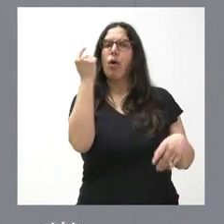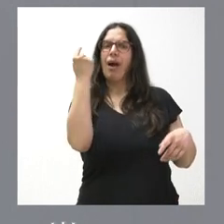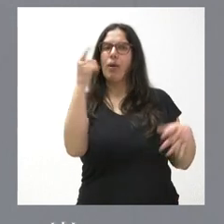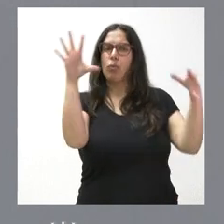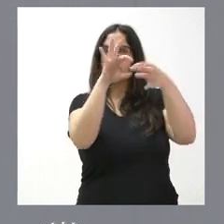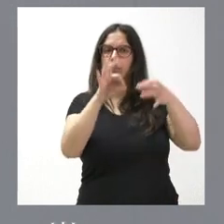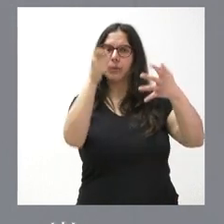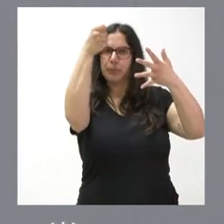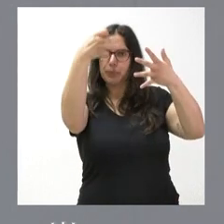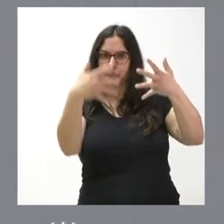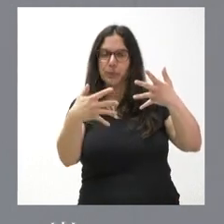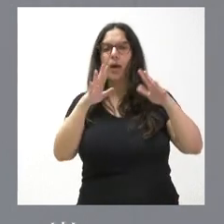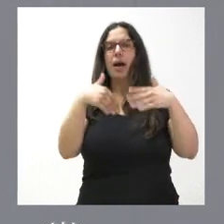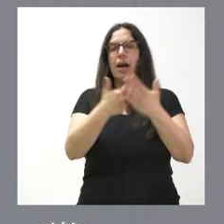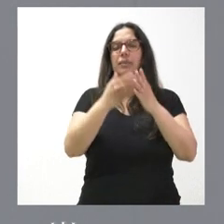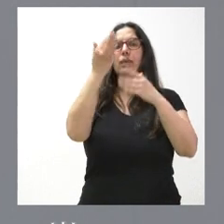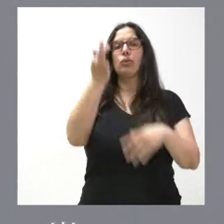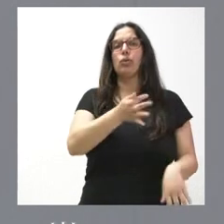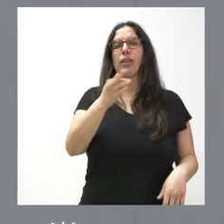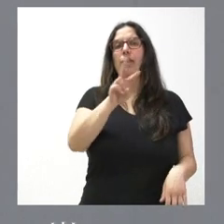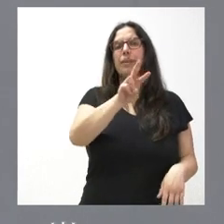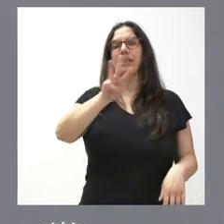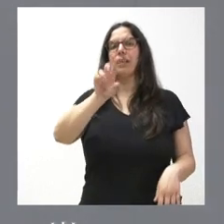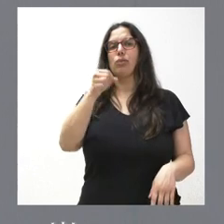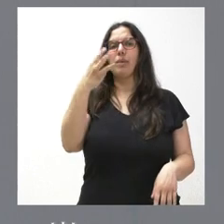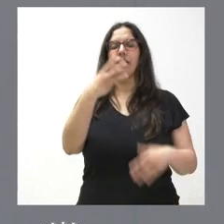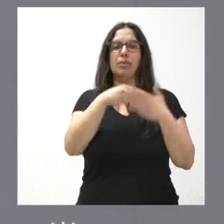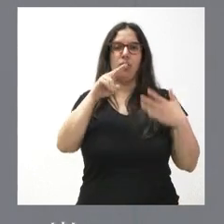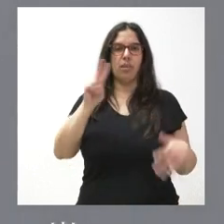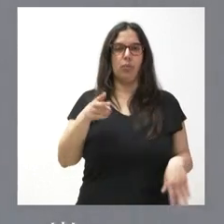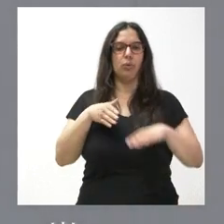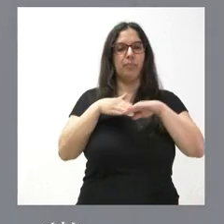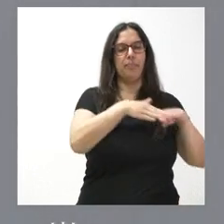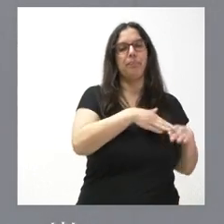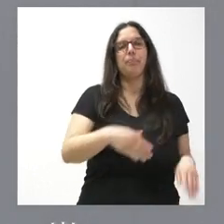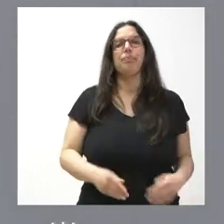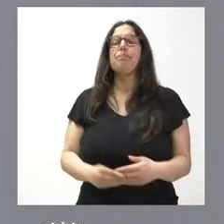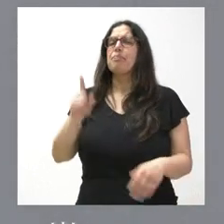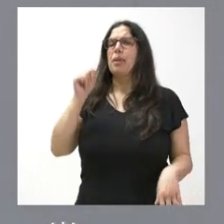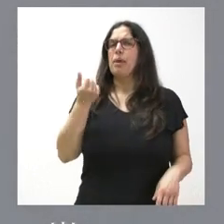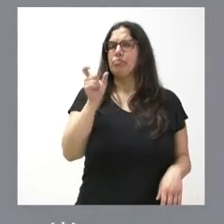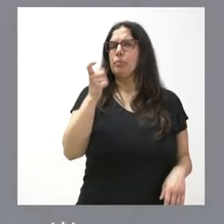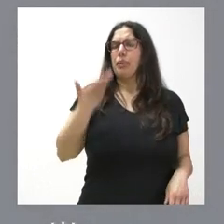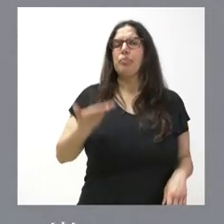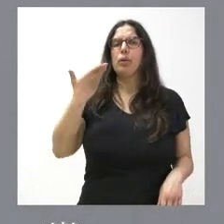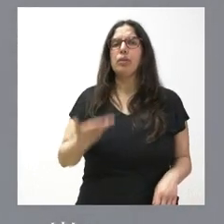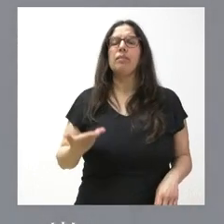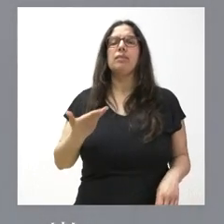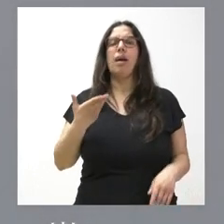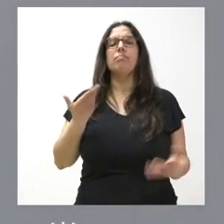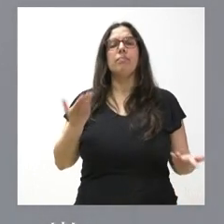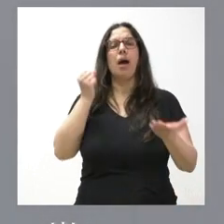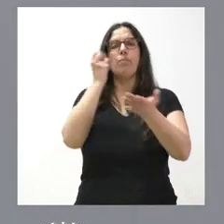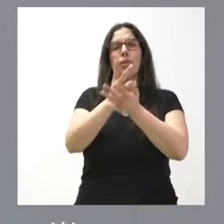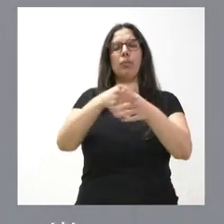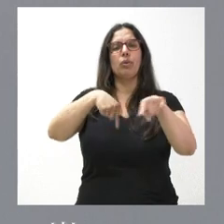mismos hasta sumar estos 23,3 millones de euros. Una cantidad también importante es la apuesta por el